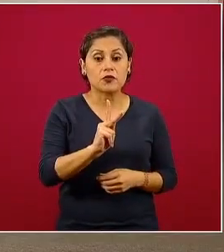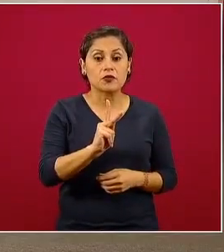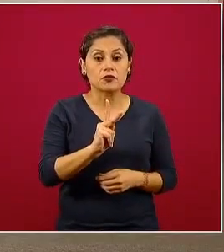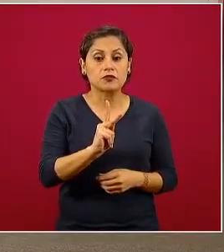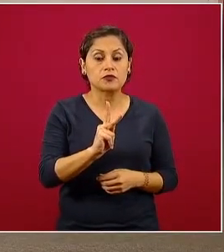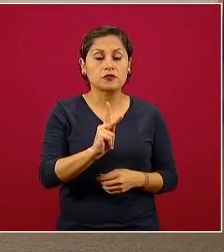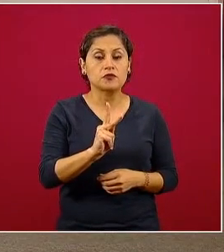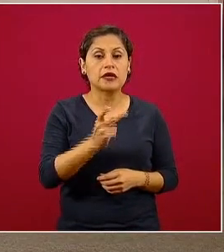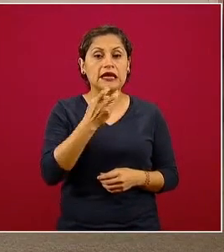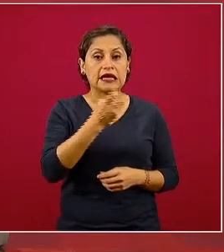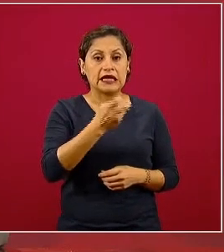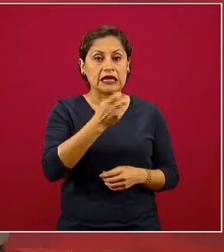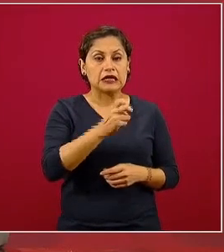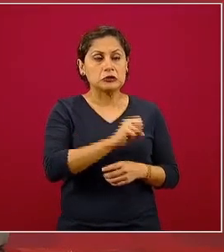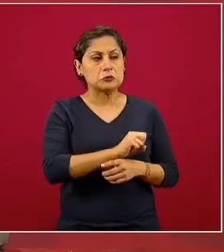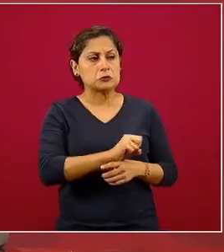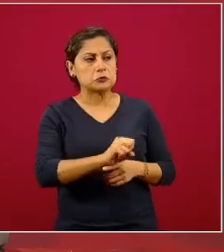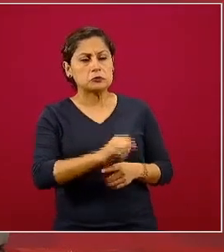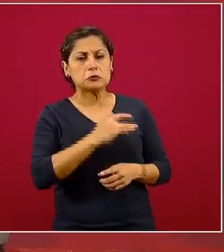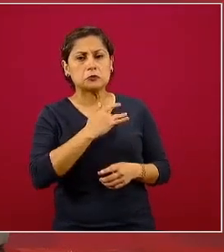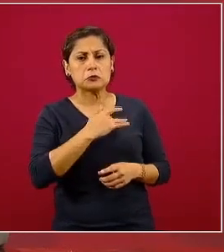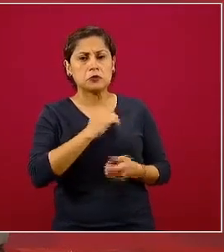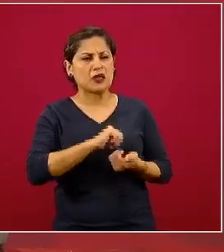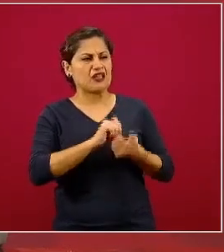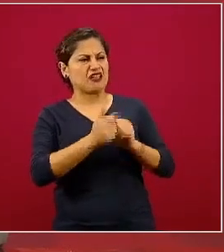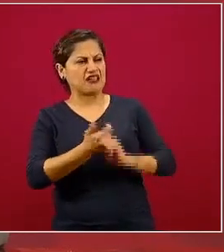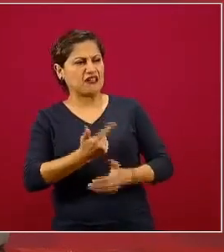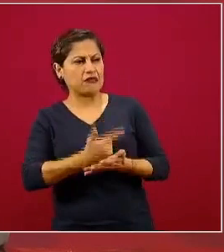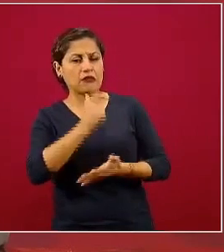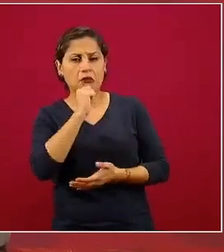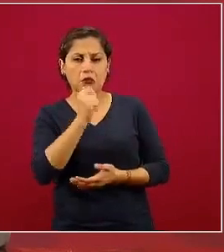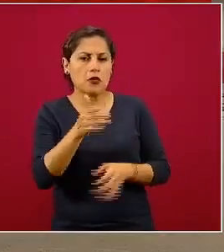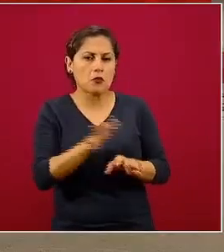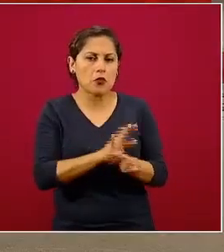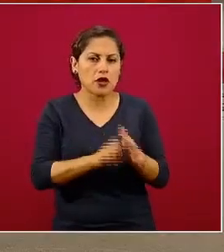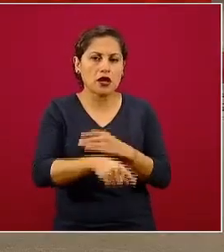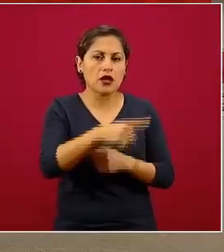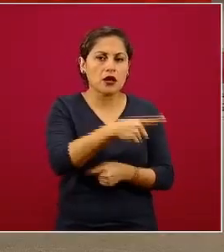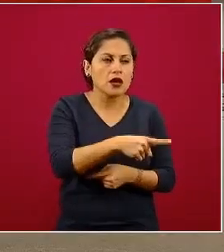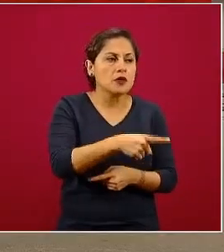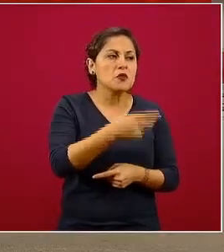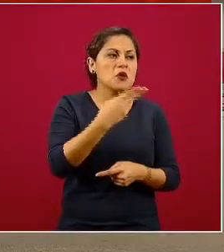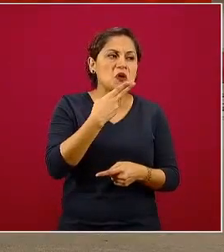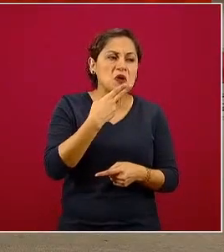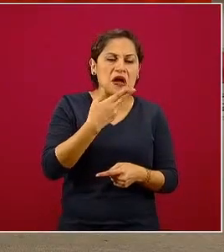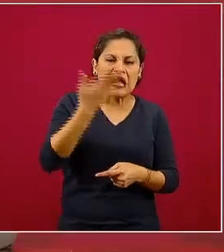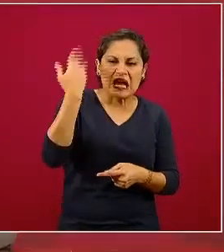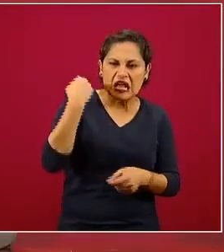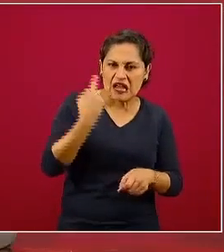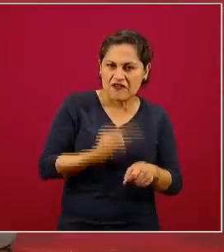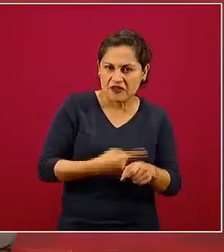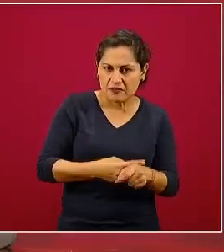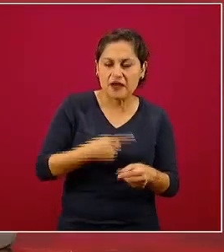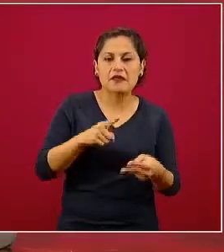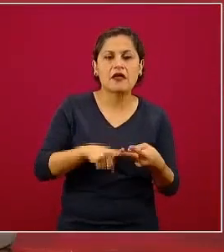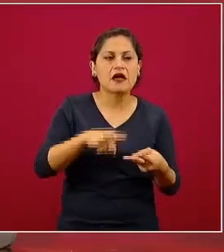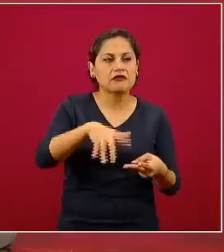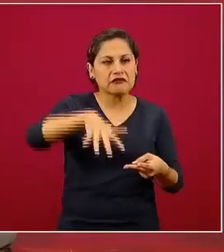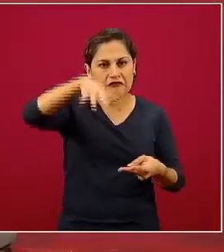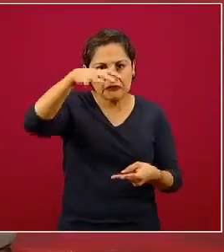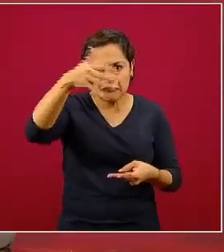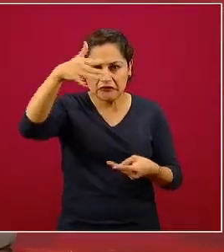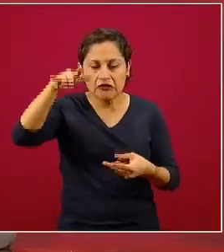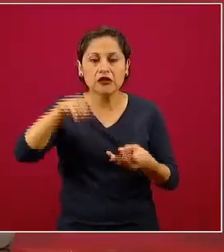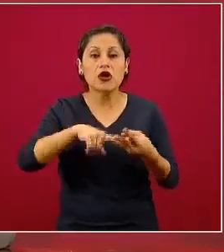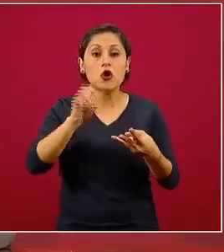más susceptibles a complicarse, enfermedades crónicas mayores de 60 años o las mujeres embarazadas a quienes